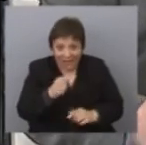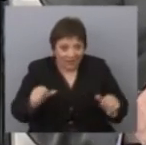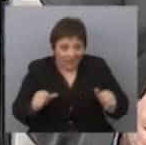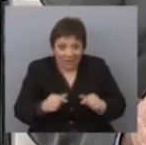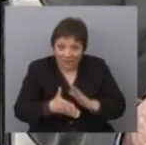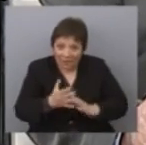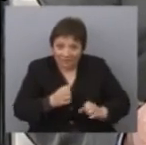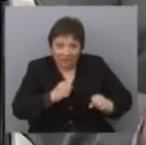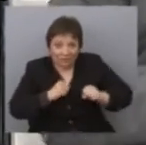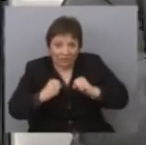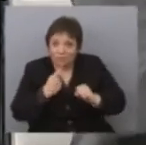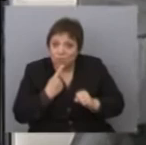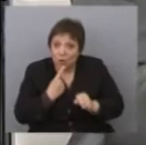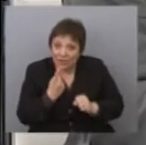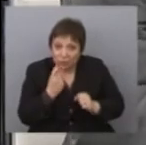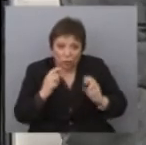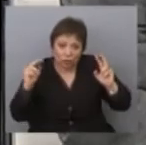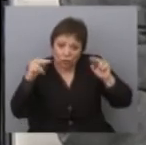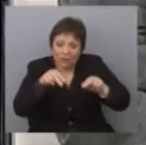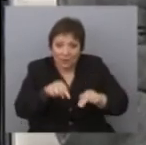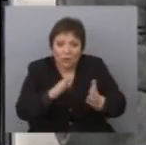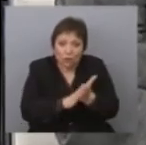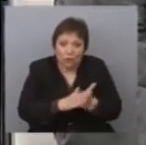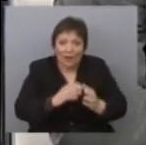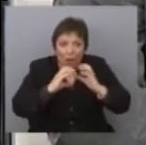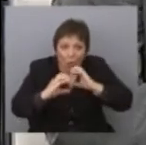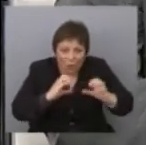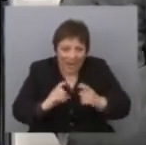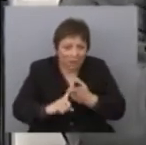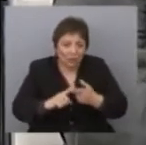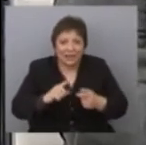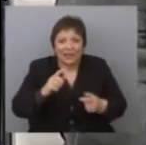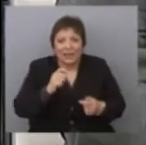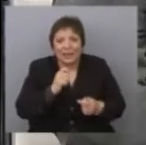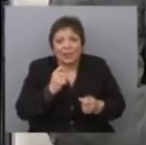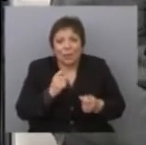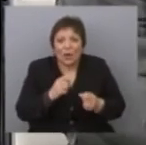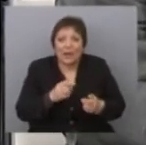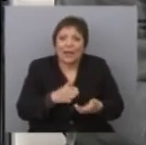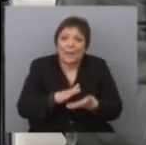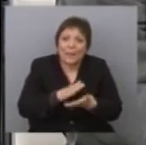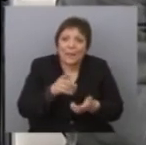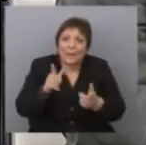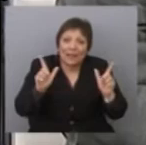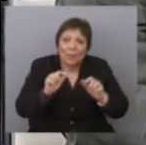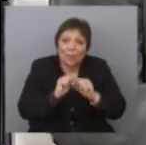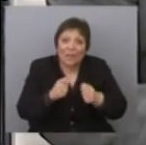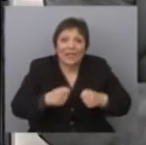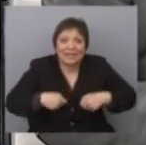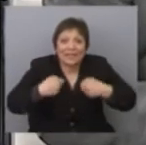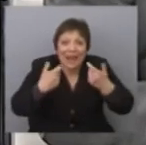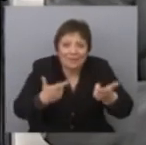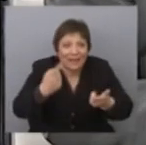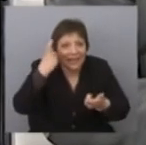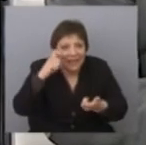tensión política, mucha tensión en relación a los medios de comunicación, mucha tensión mediática, porque esos medios tienen capacidad de transmitir esas ideas.